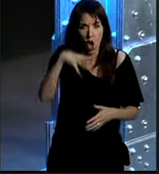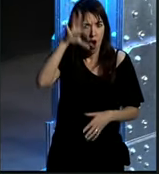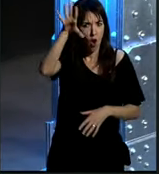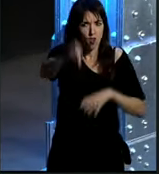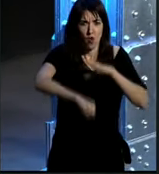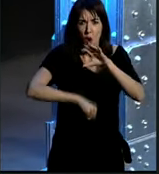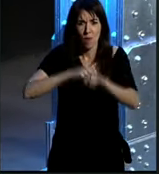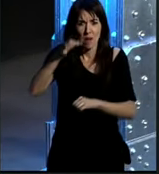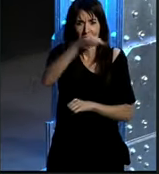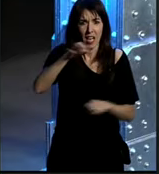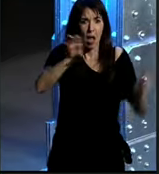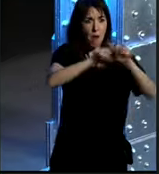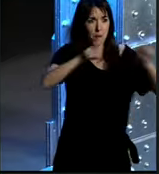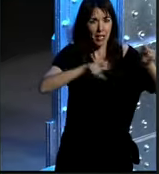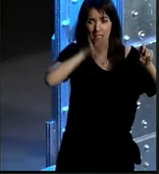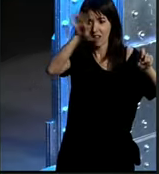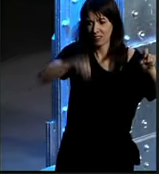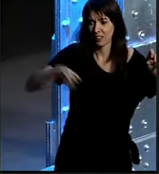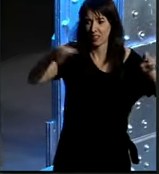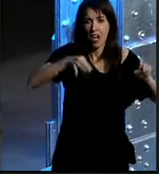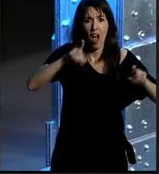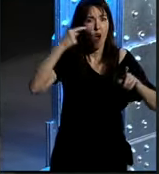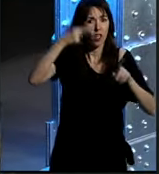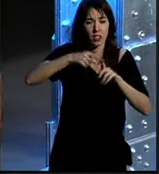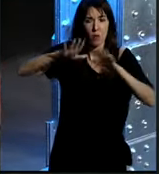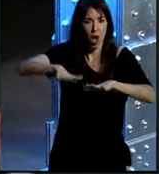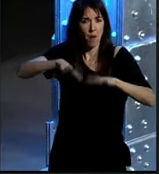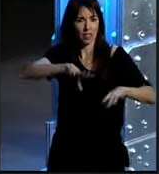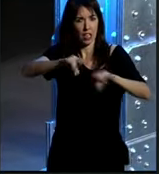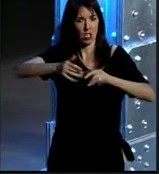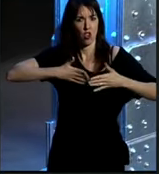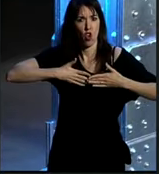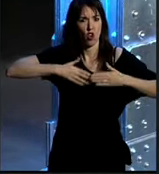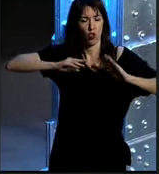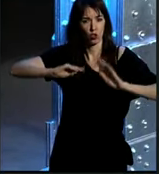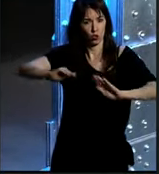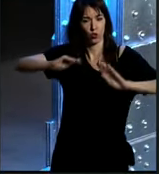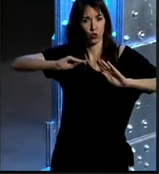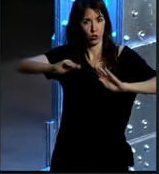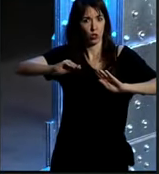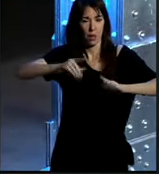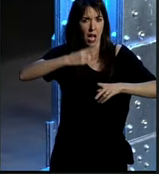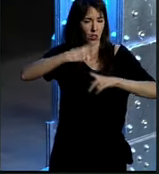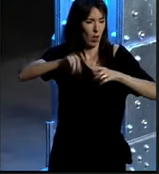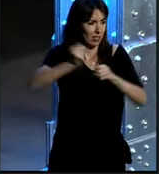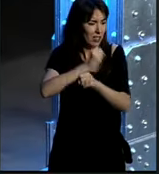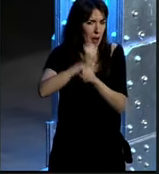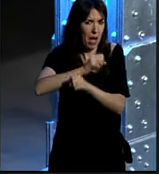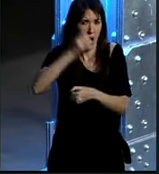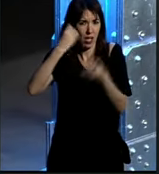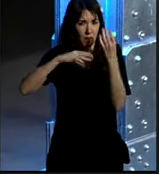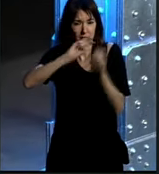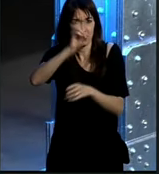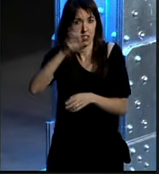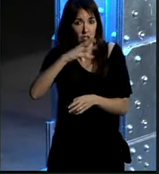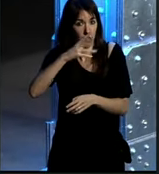compraban islas las empresas compraban islas en Second Life para estar y tener presencia y tener territorio y se hacían bueno pues multitud de actividades bueno y Second Life poco